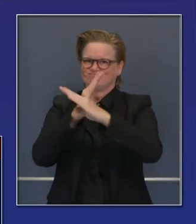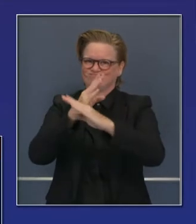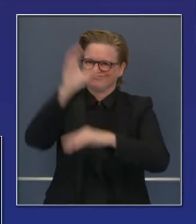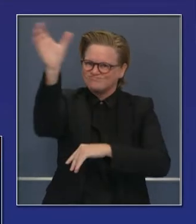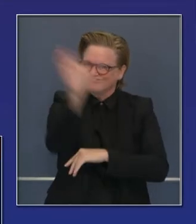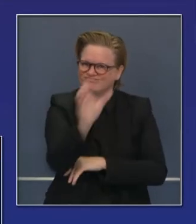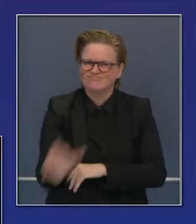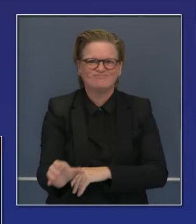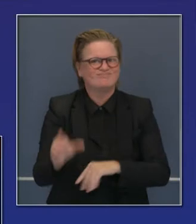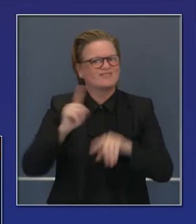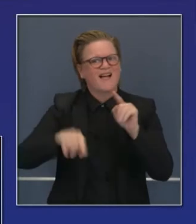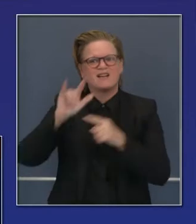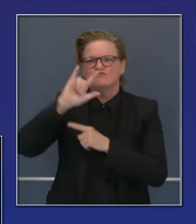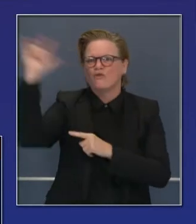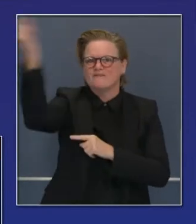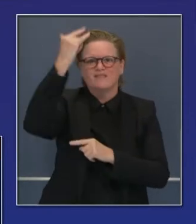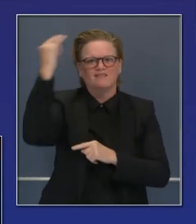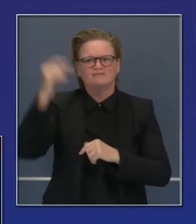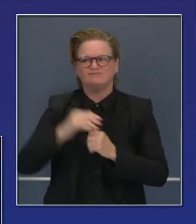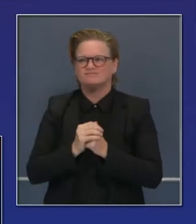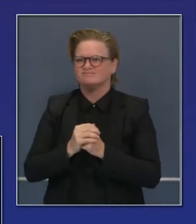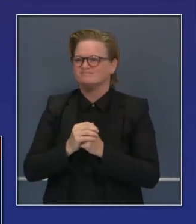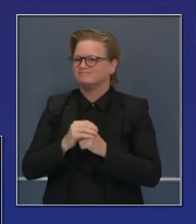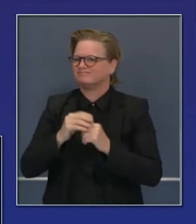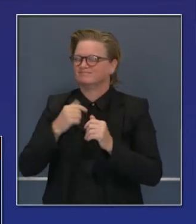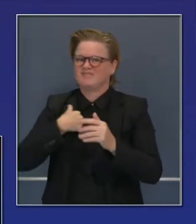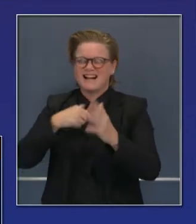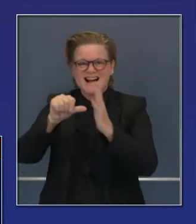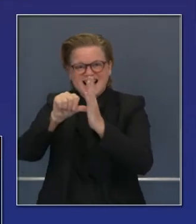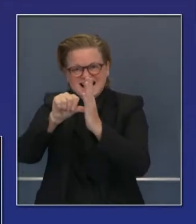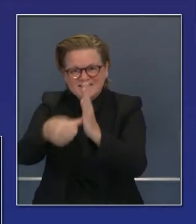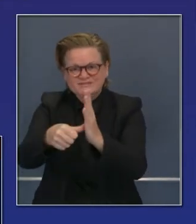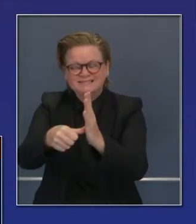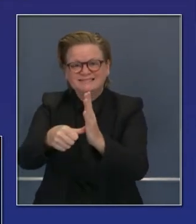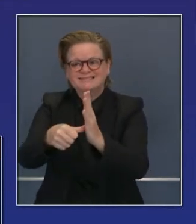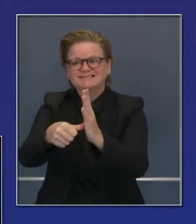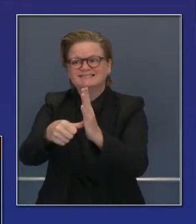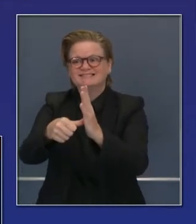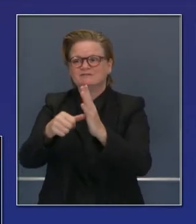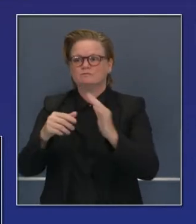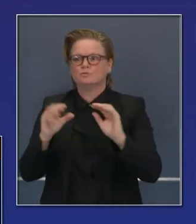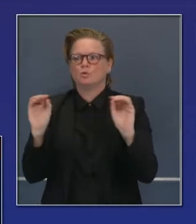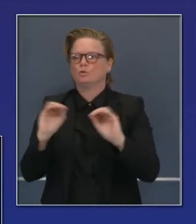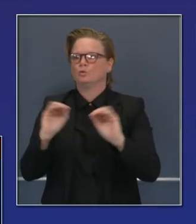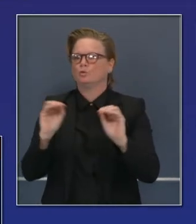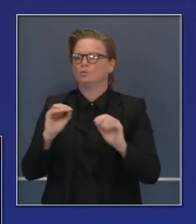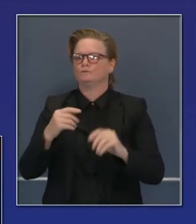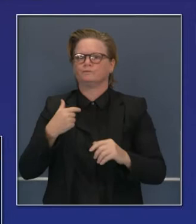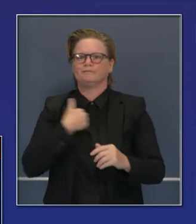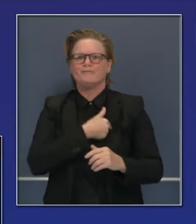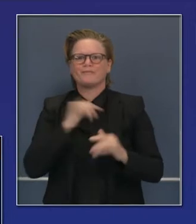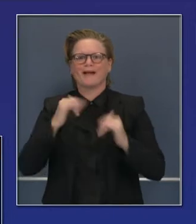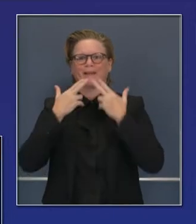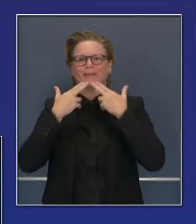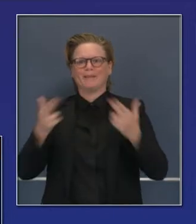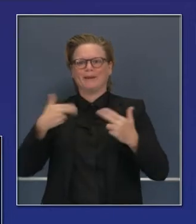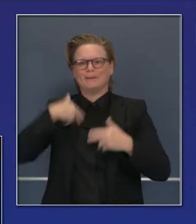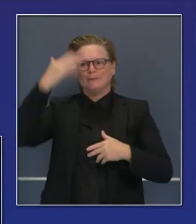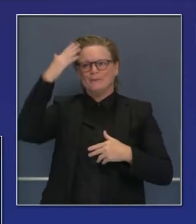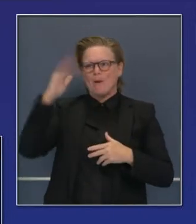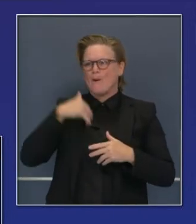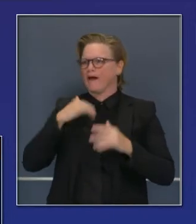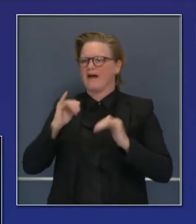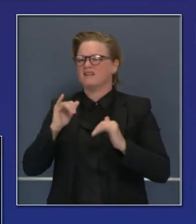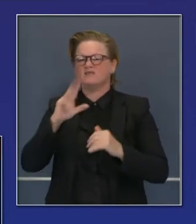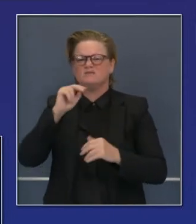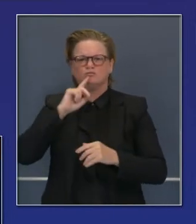esenciales a lo ancho del estado. Queremos enfatizar lo siguiente. Nadie es ingenuo, particularmente de